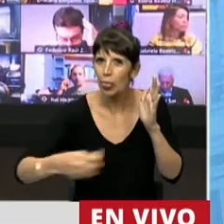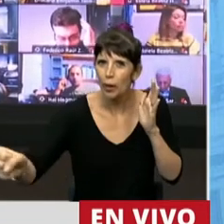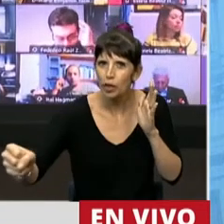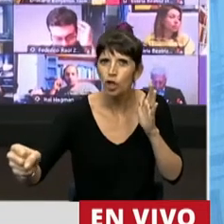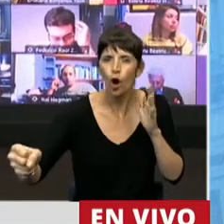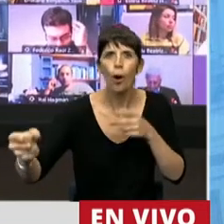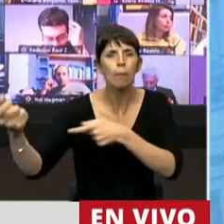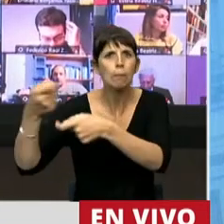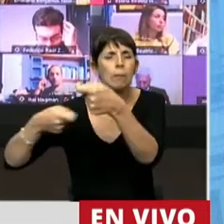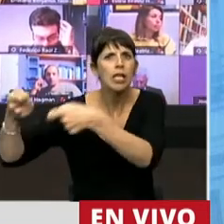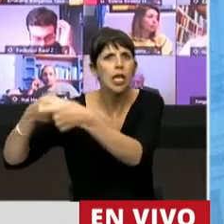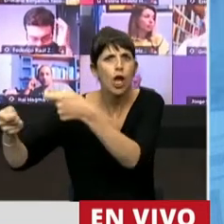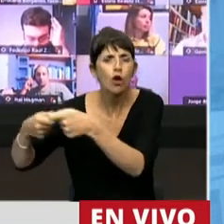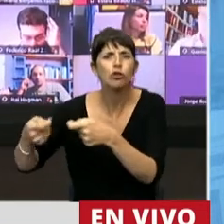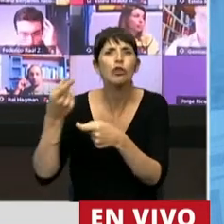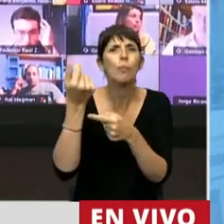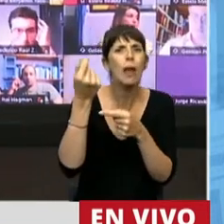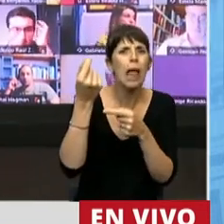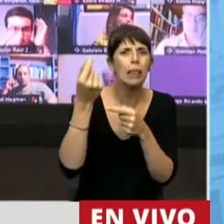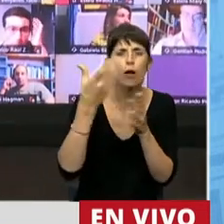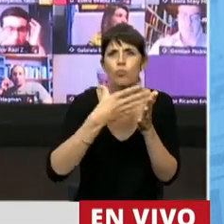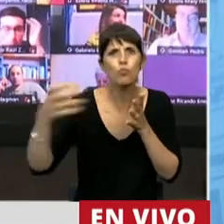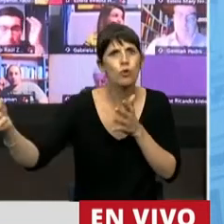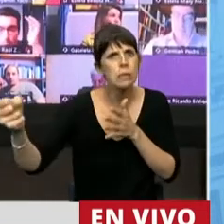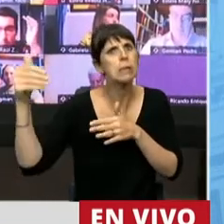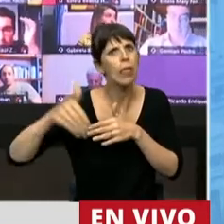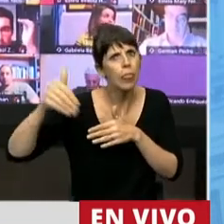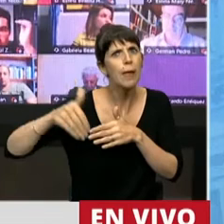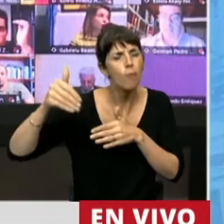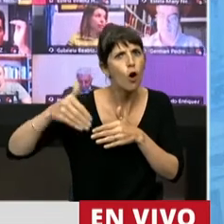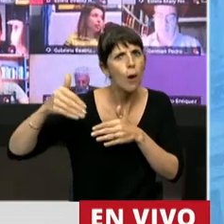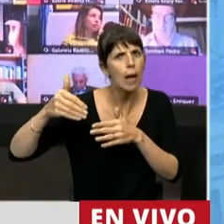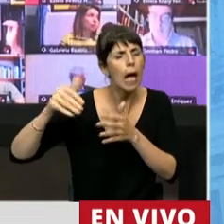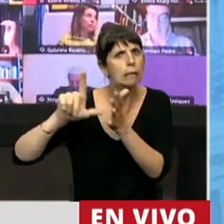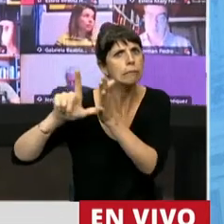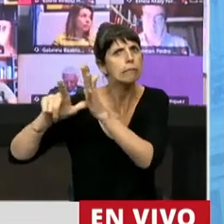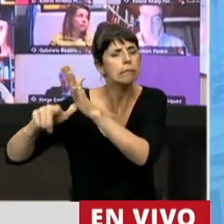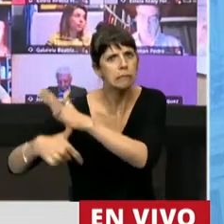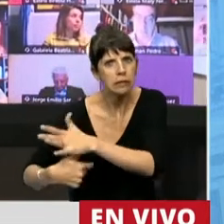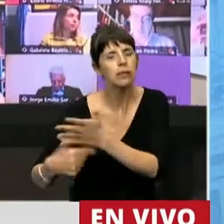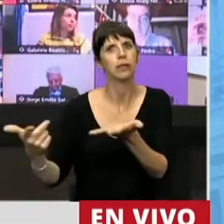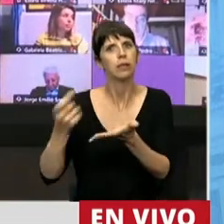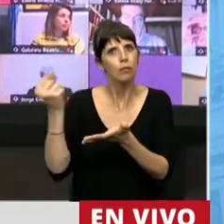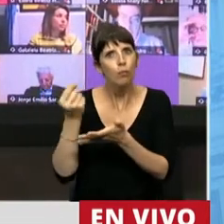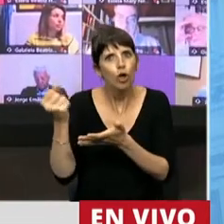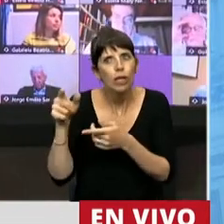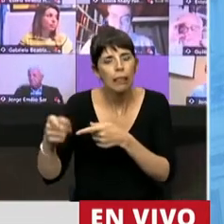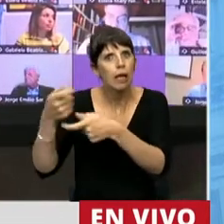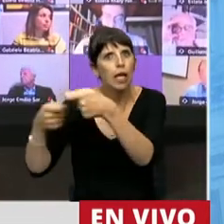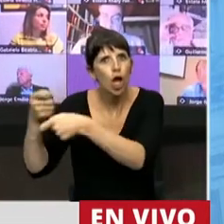las dificultades de nuestros comerciantes, sobre todo de los pequeños y los micro y pequeños comerciantes,